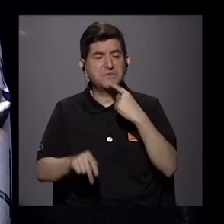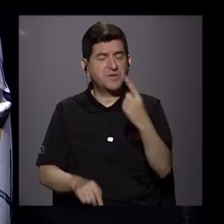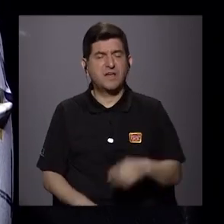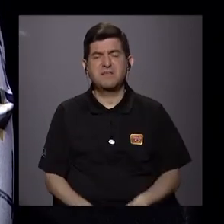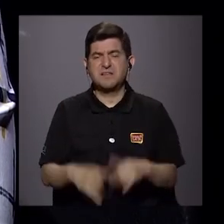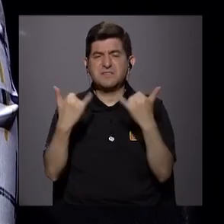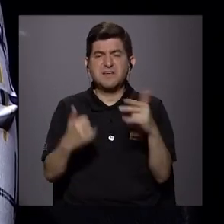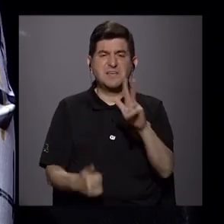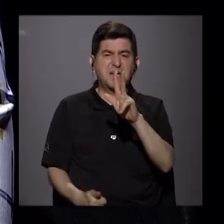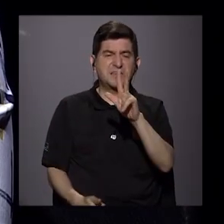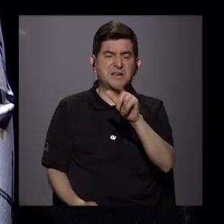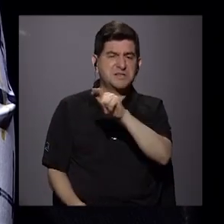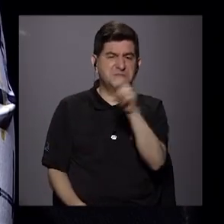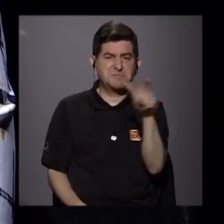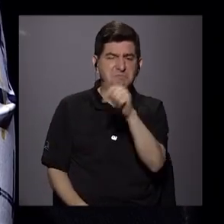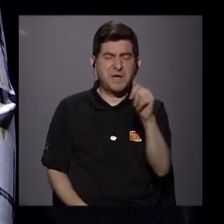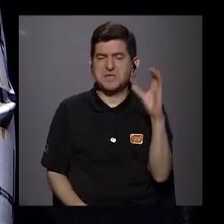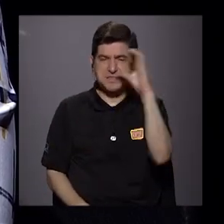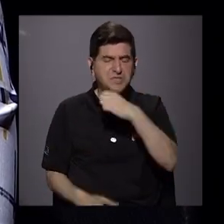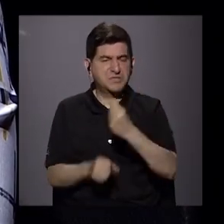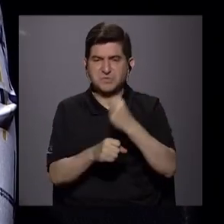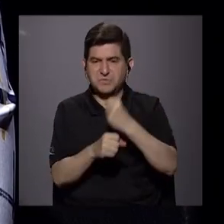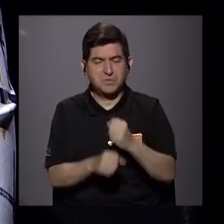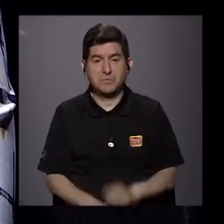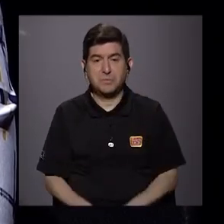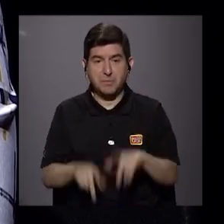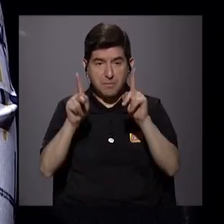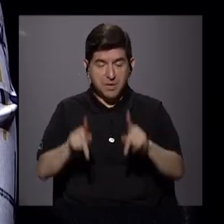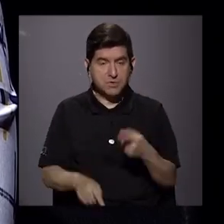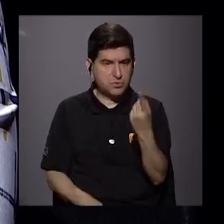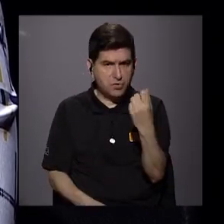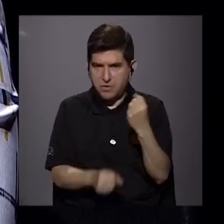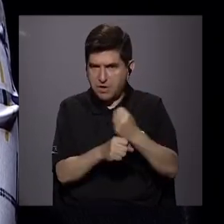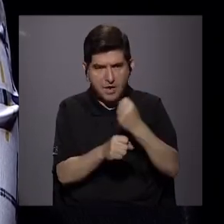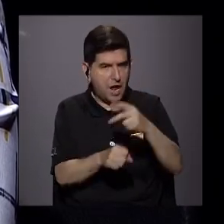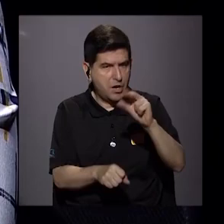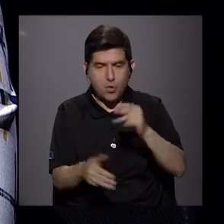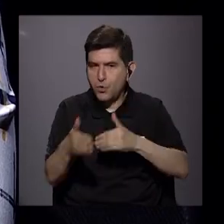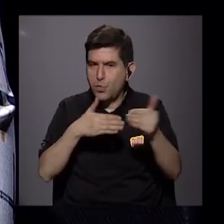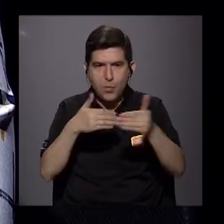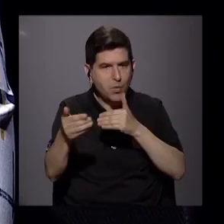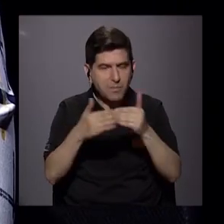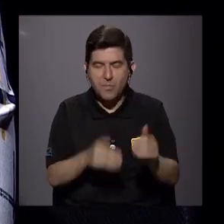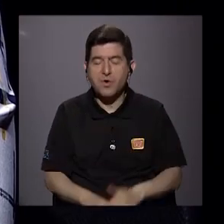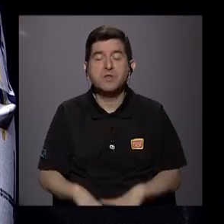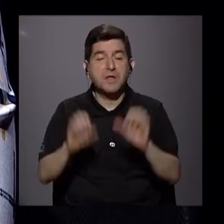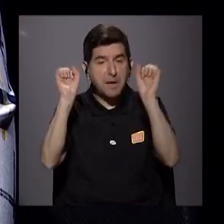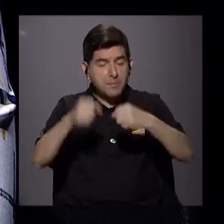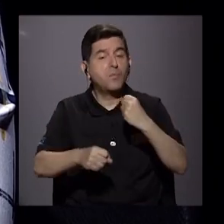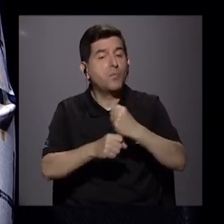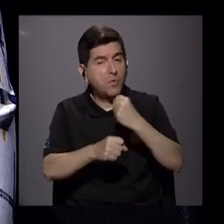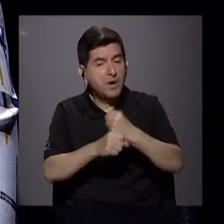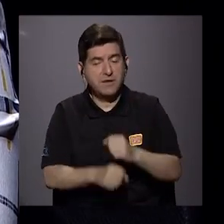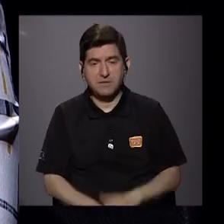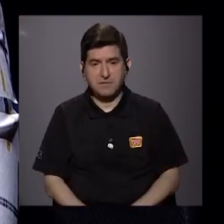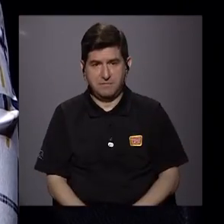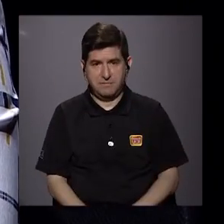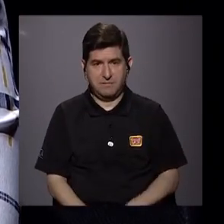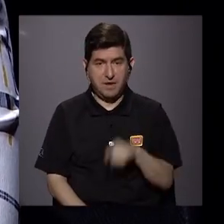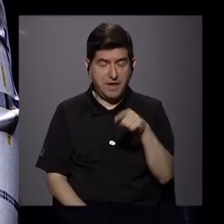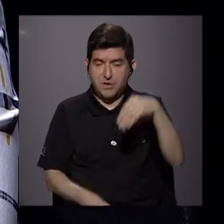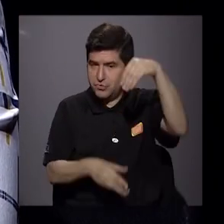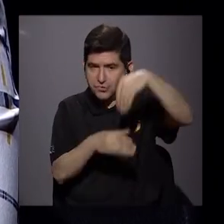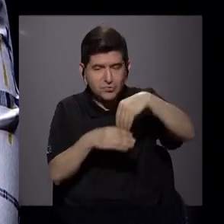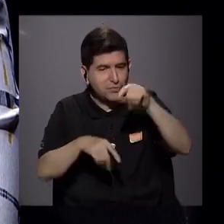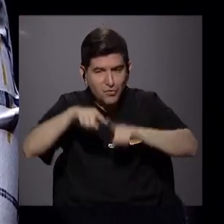dice, no, ya hace tres meses no busco un trabajo. Entonces esa persona no es desempleada, a pesar de que esté disponible para trabajar. Entonces no están